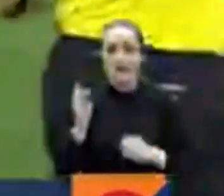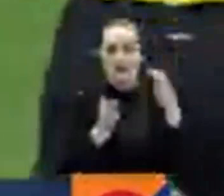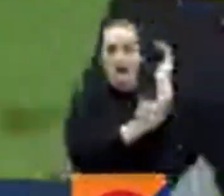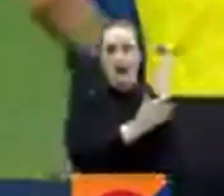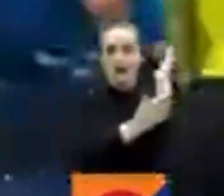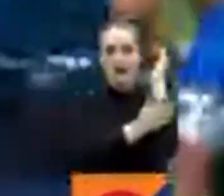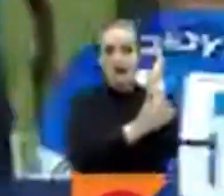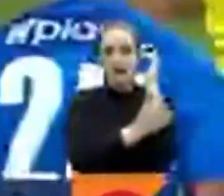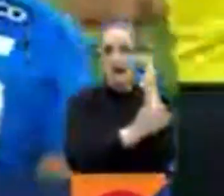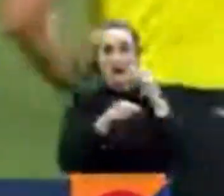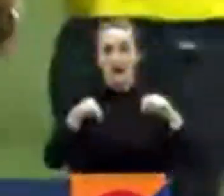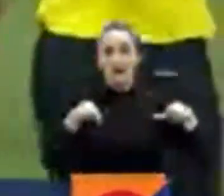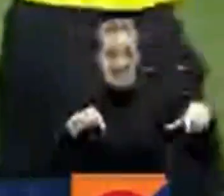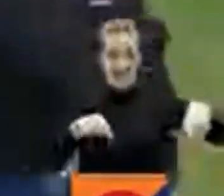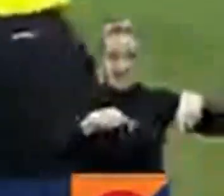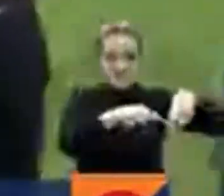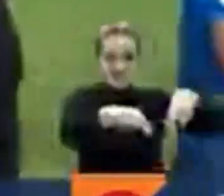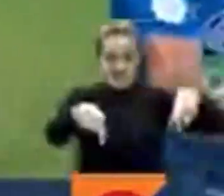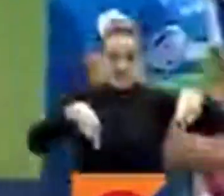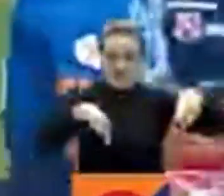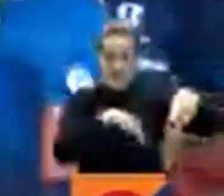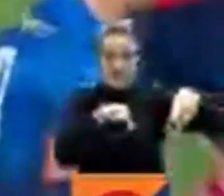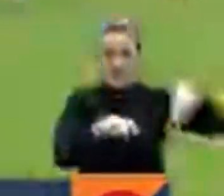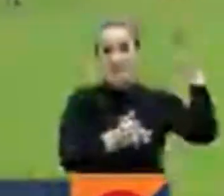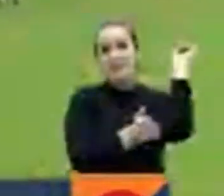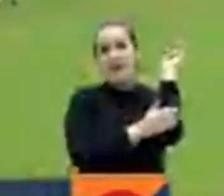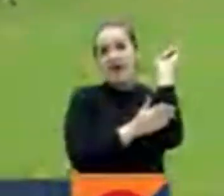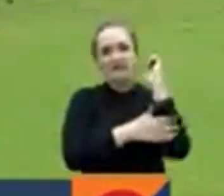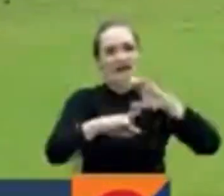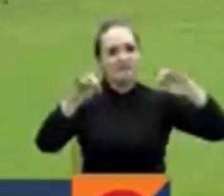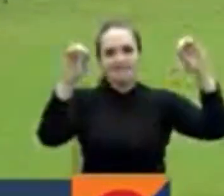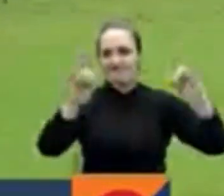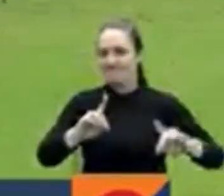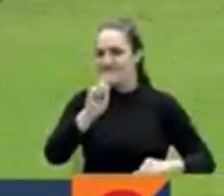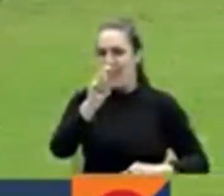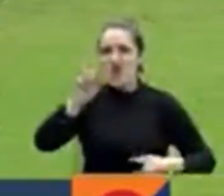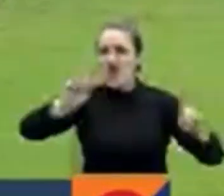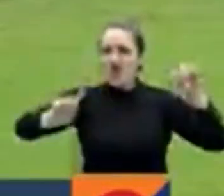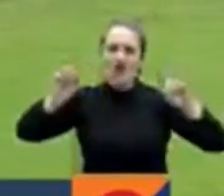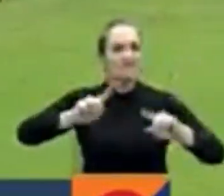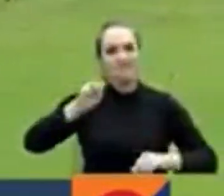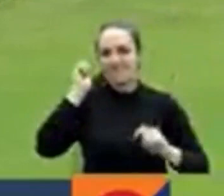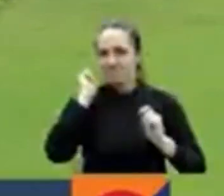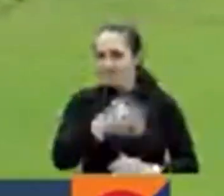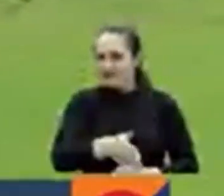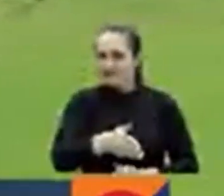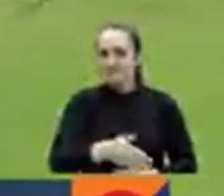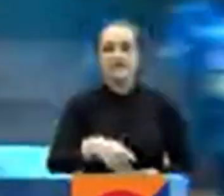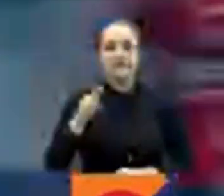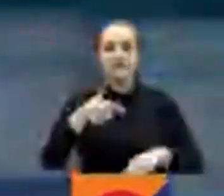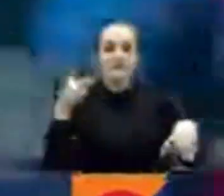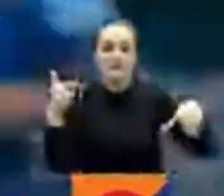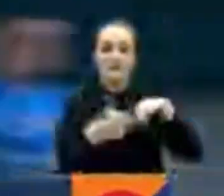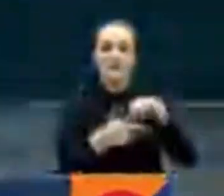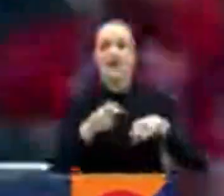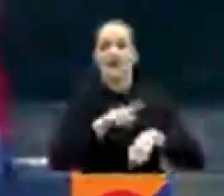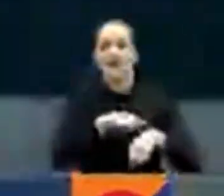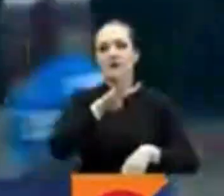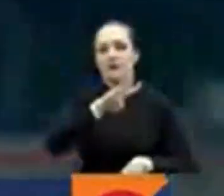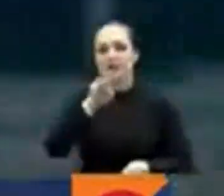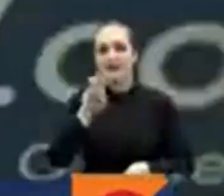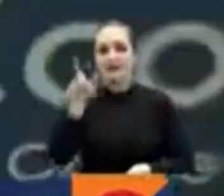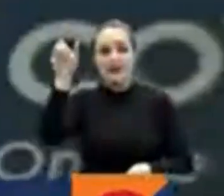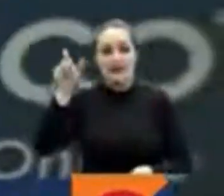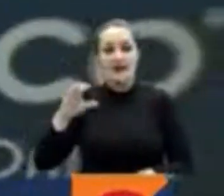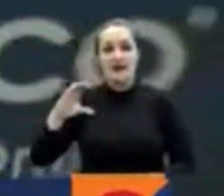dentro del área que trataron de alegar pero estaba decretada y por eso desde los 11 metros en el minuto 37 es Andrés